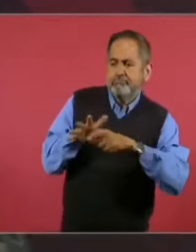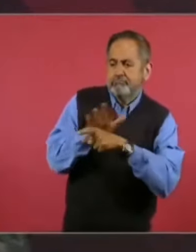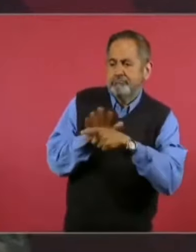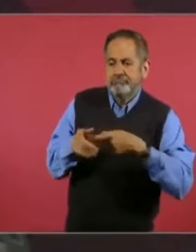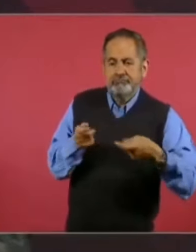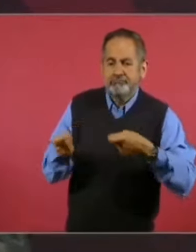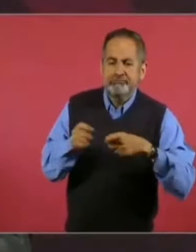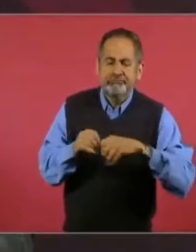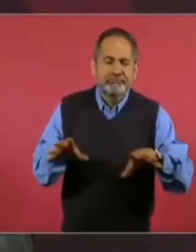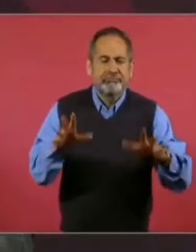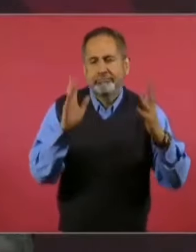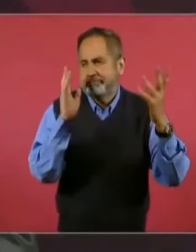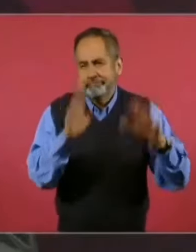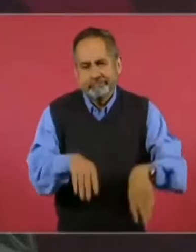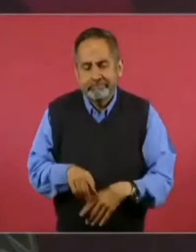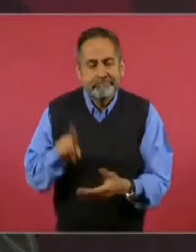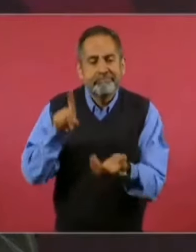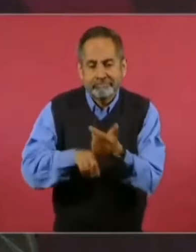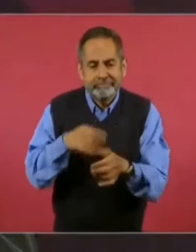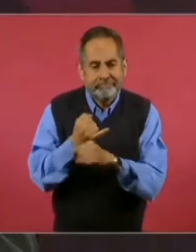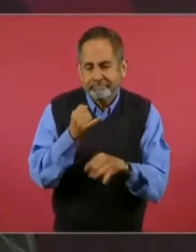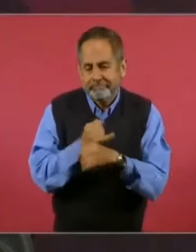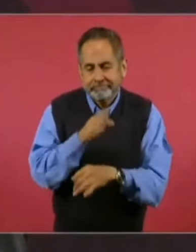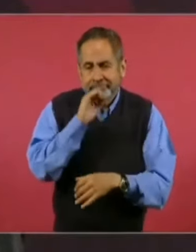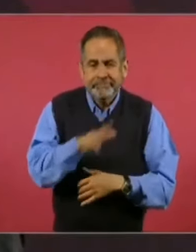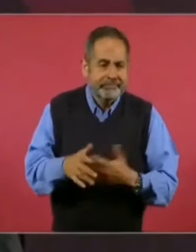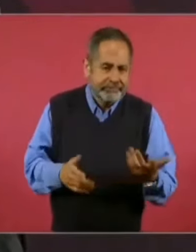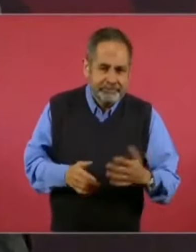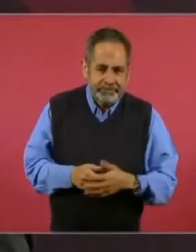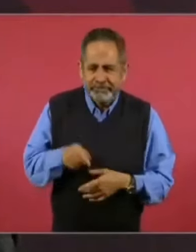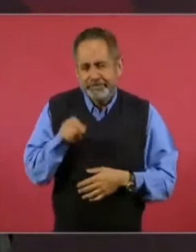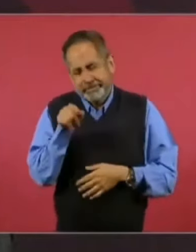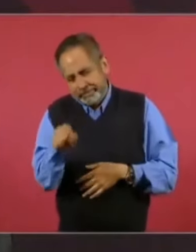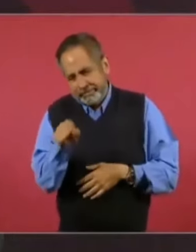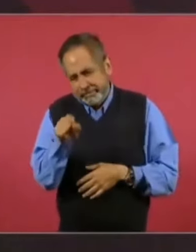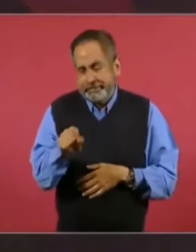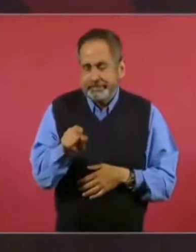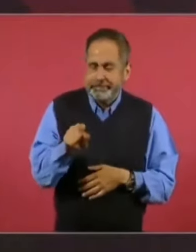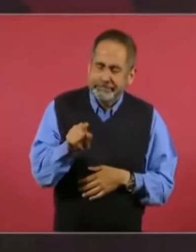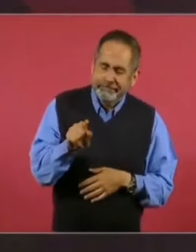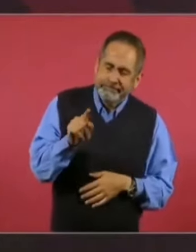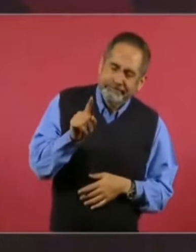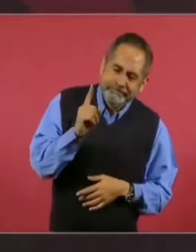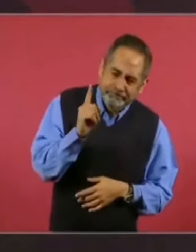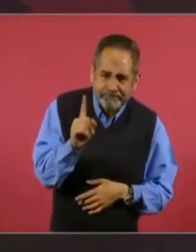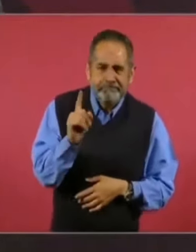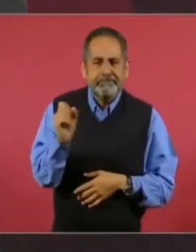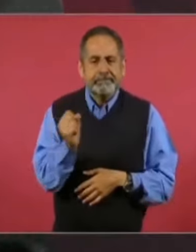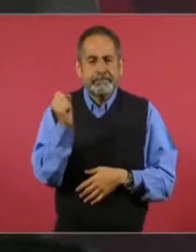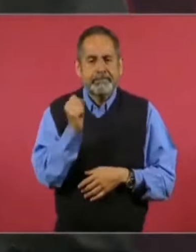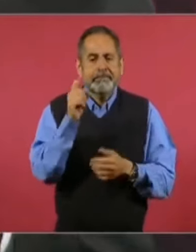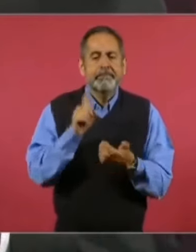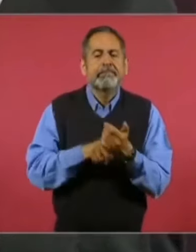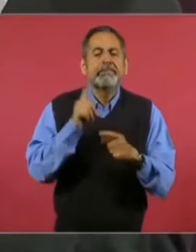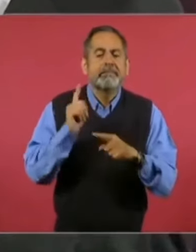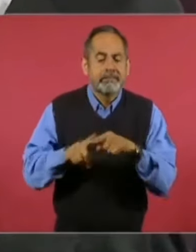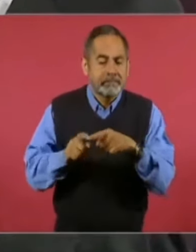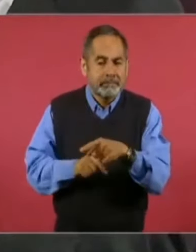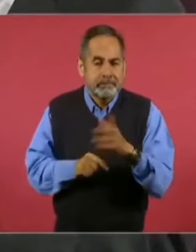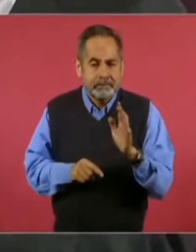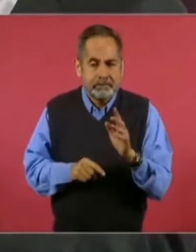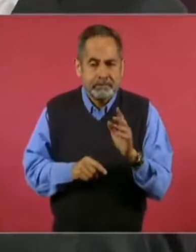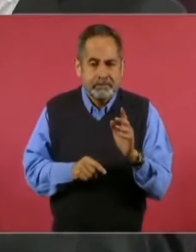en las redes. Nada más que ahí la ventaja es que aunque hay